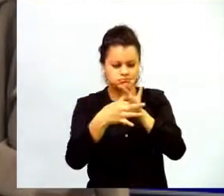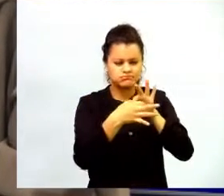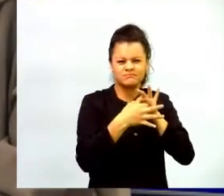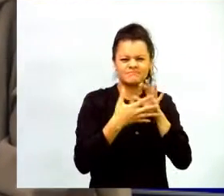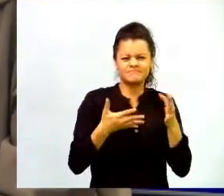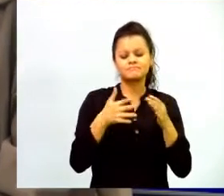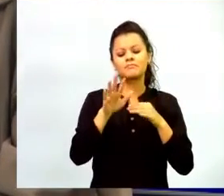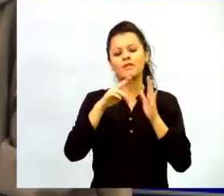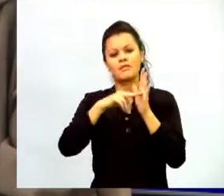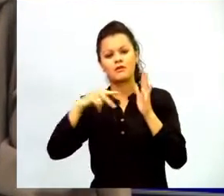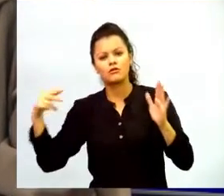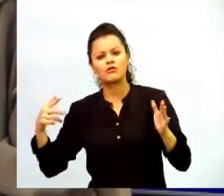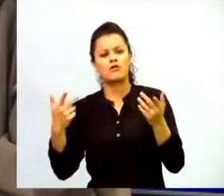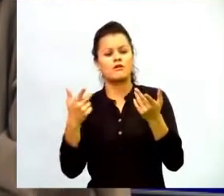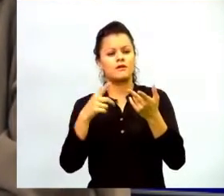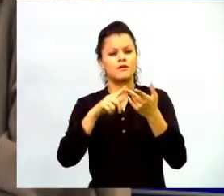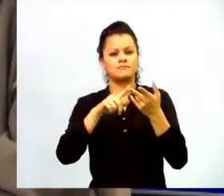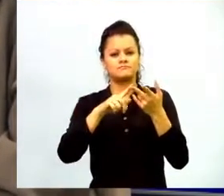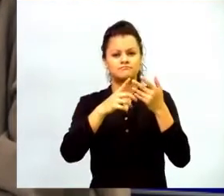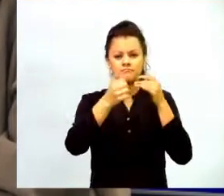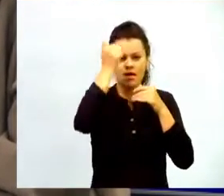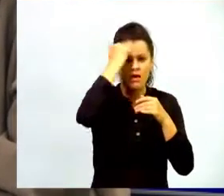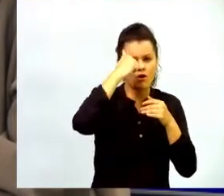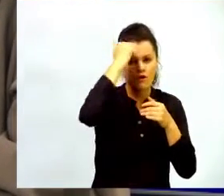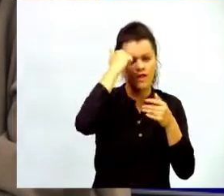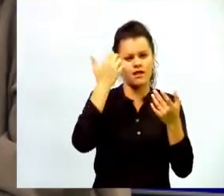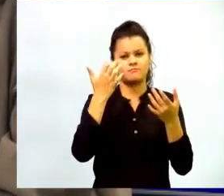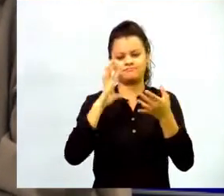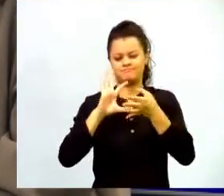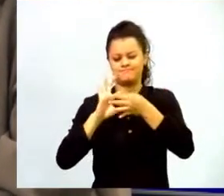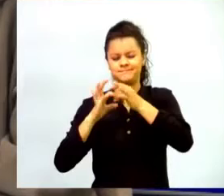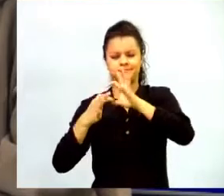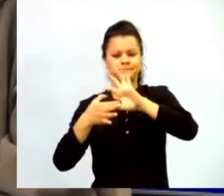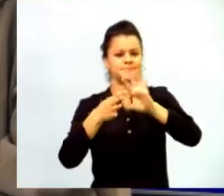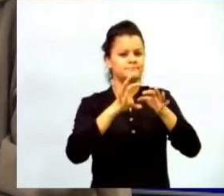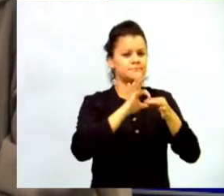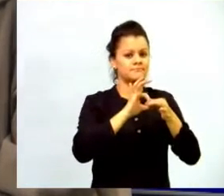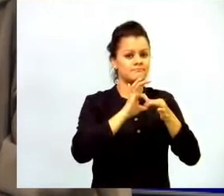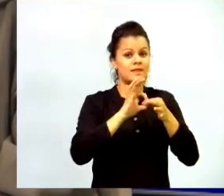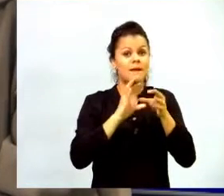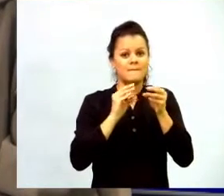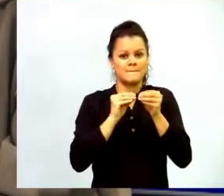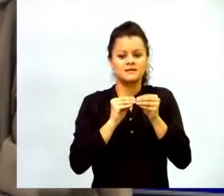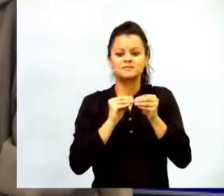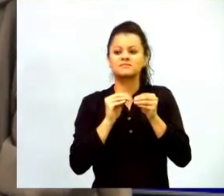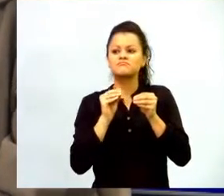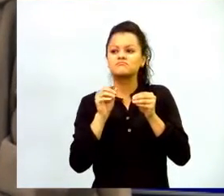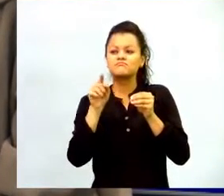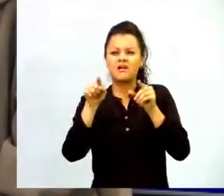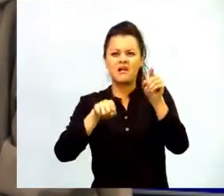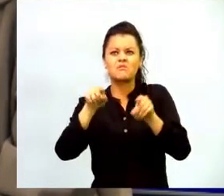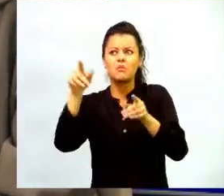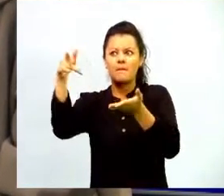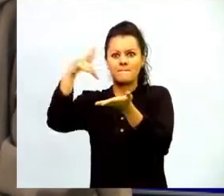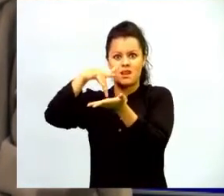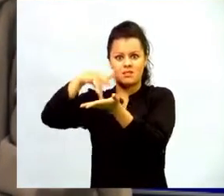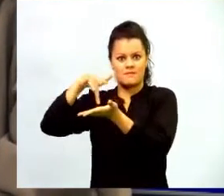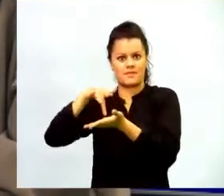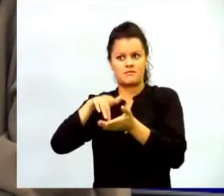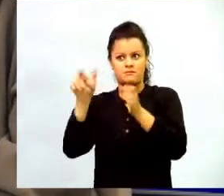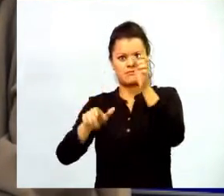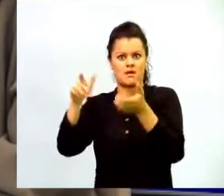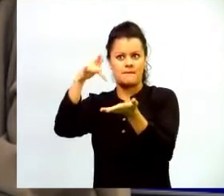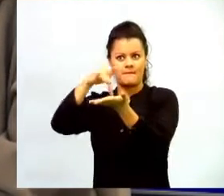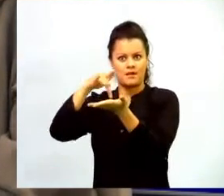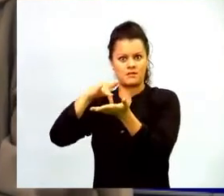convergencia en términos pedagógicos, que además permite vincular una serie de actores que están interesados